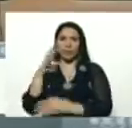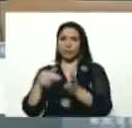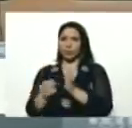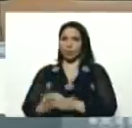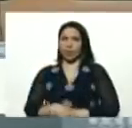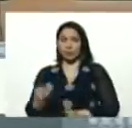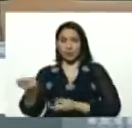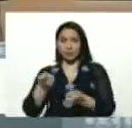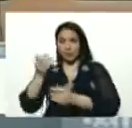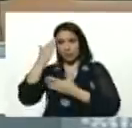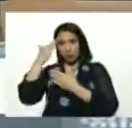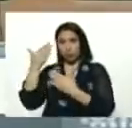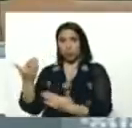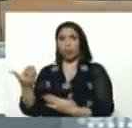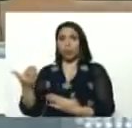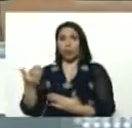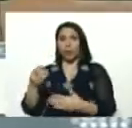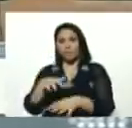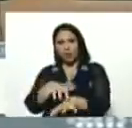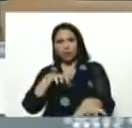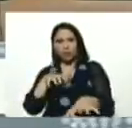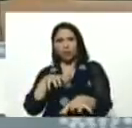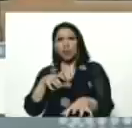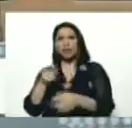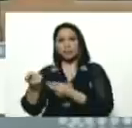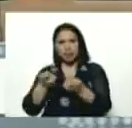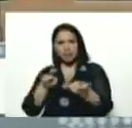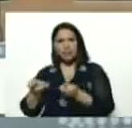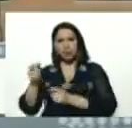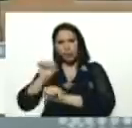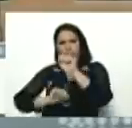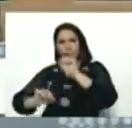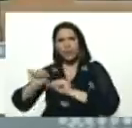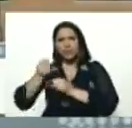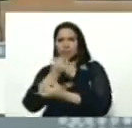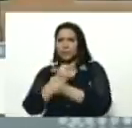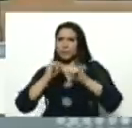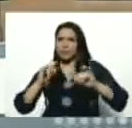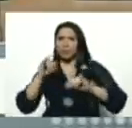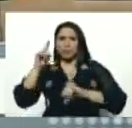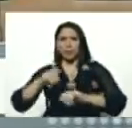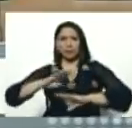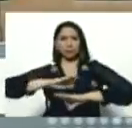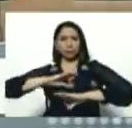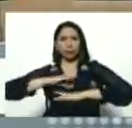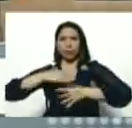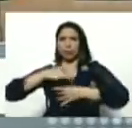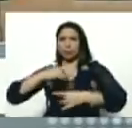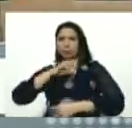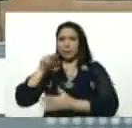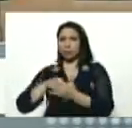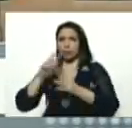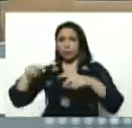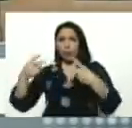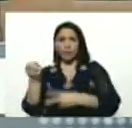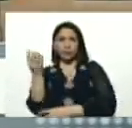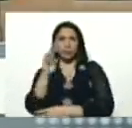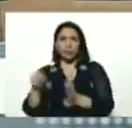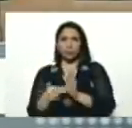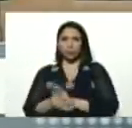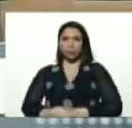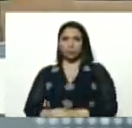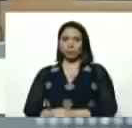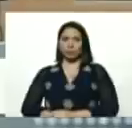al servicio de las mayorías, al servicio del país, en defensa de la independencia, y los intereses nacionales, una nueva asamblea nacional,